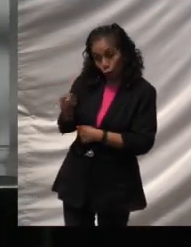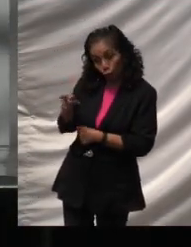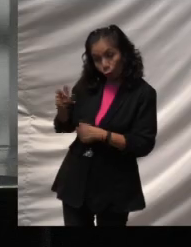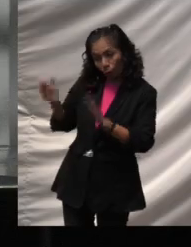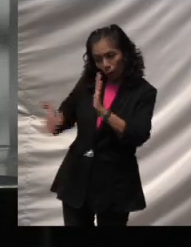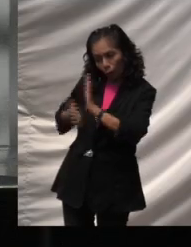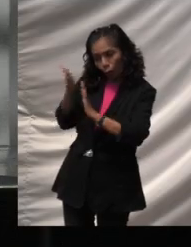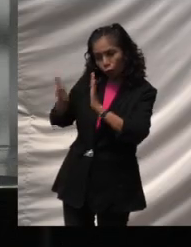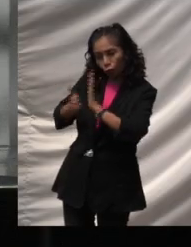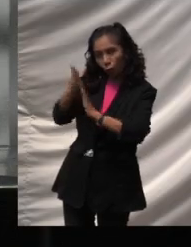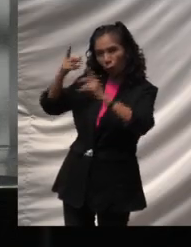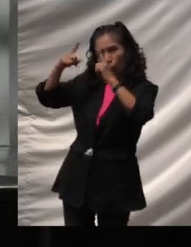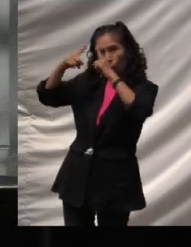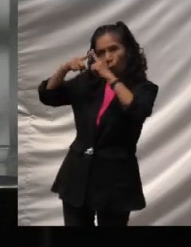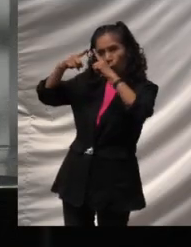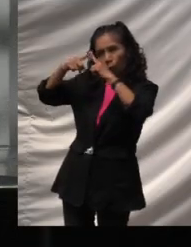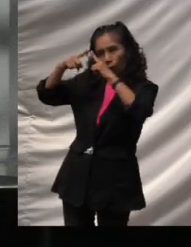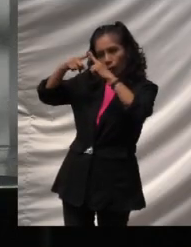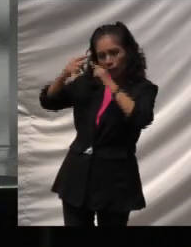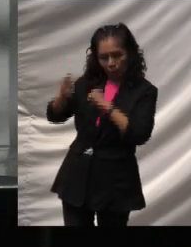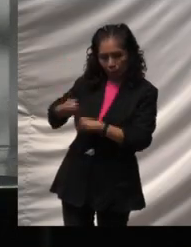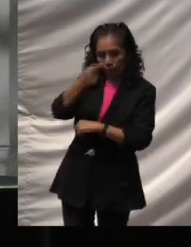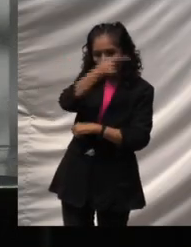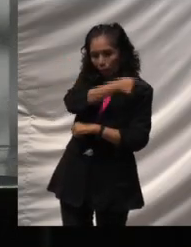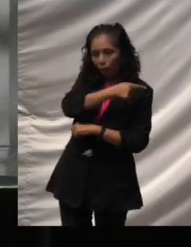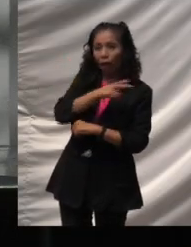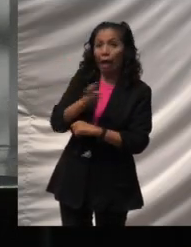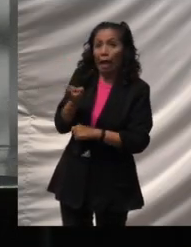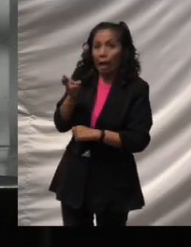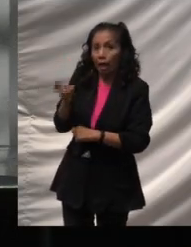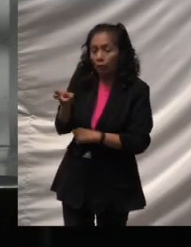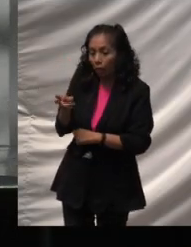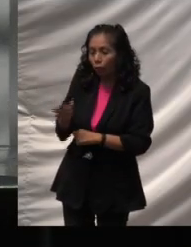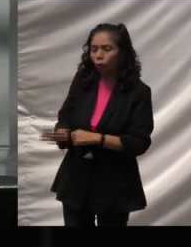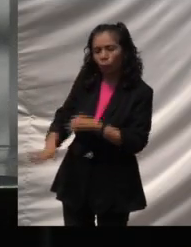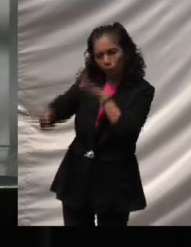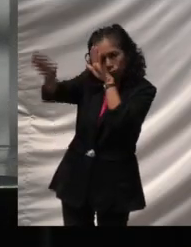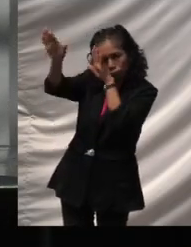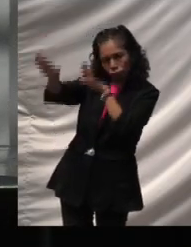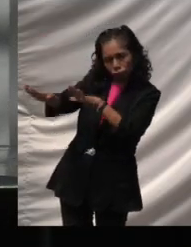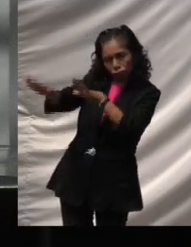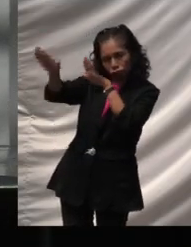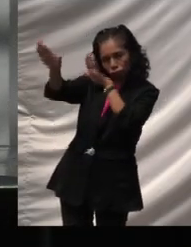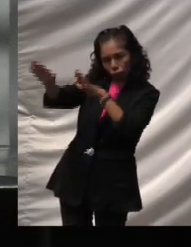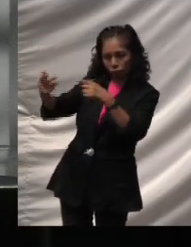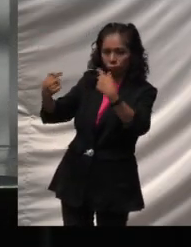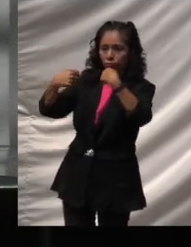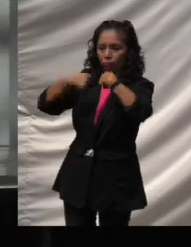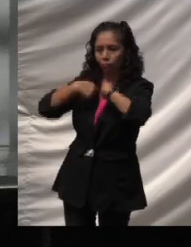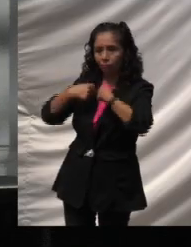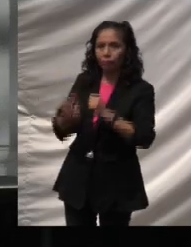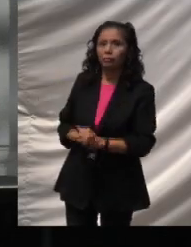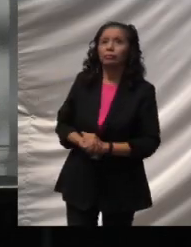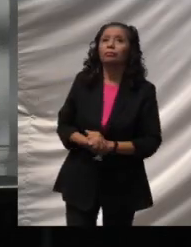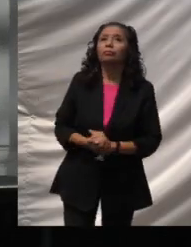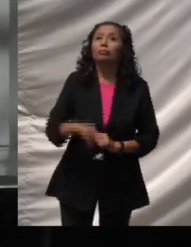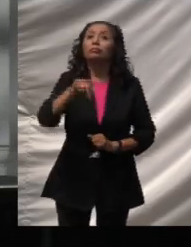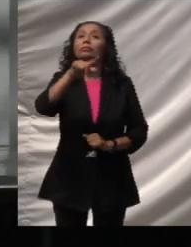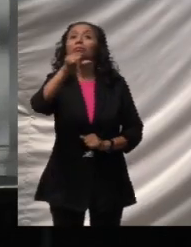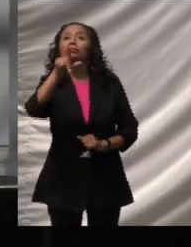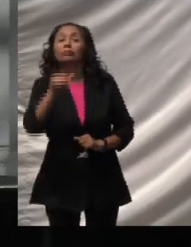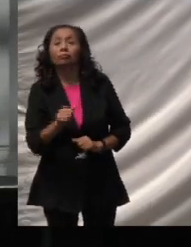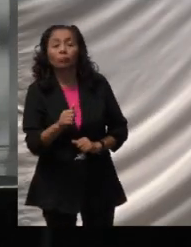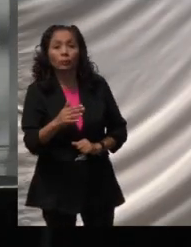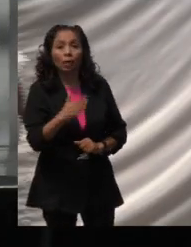cerca de estos mismos mares, en donde vas a adorarme —respondió la diosa. Después de eso,